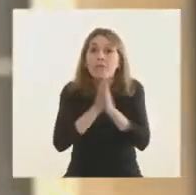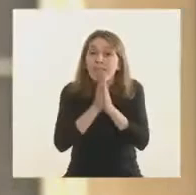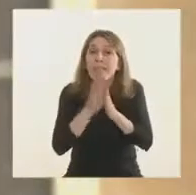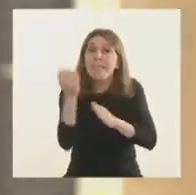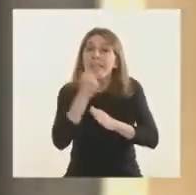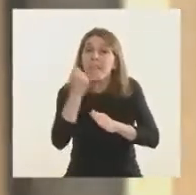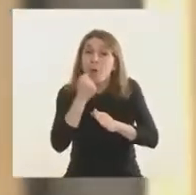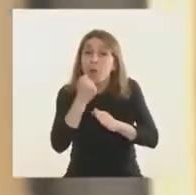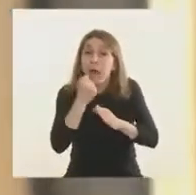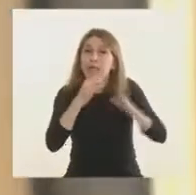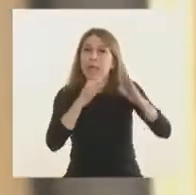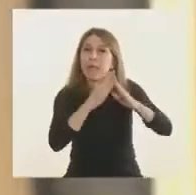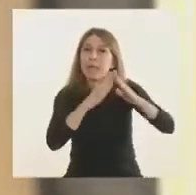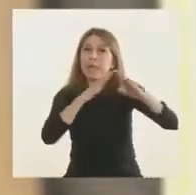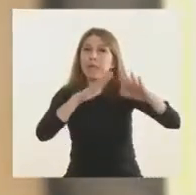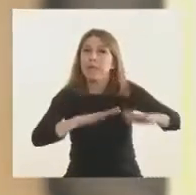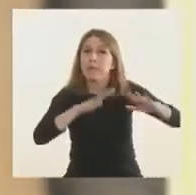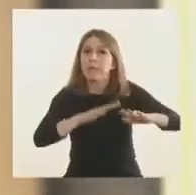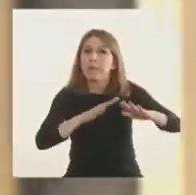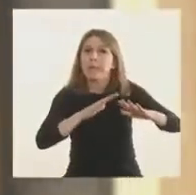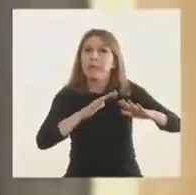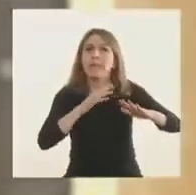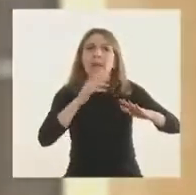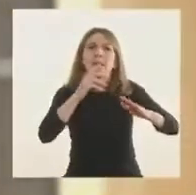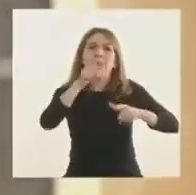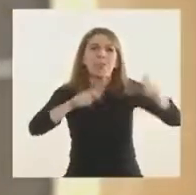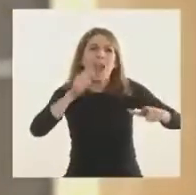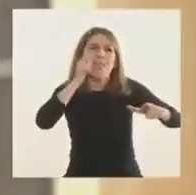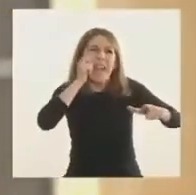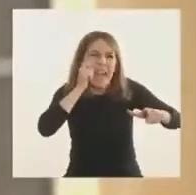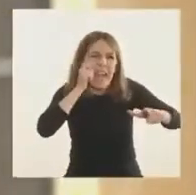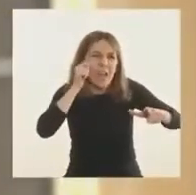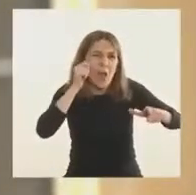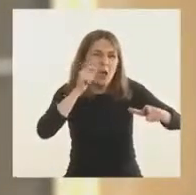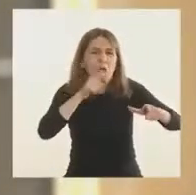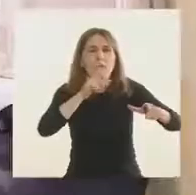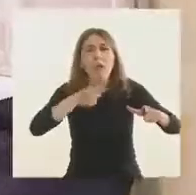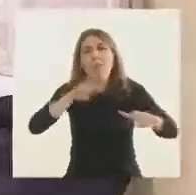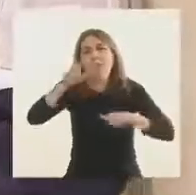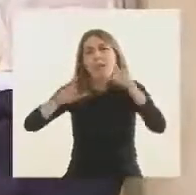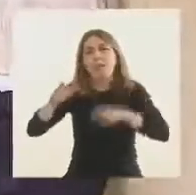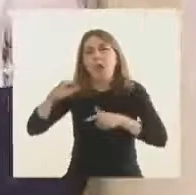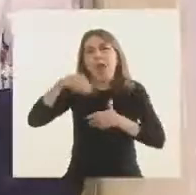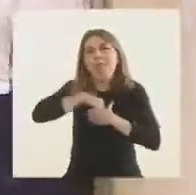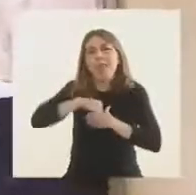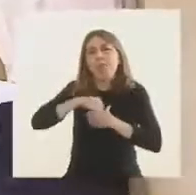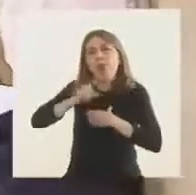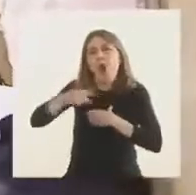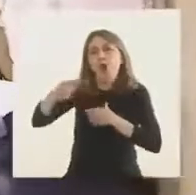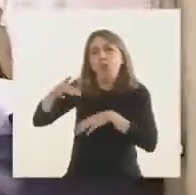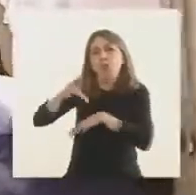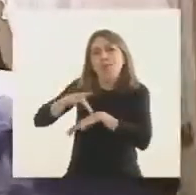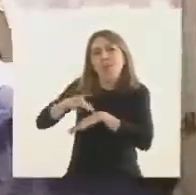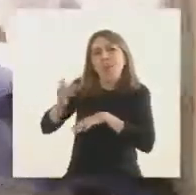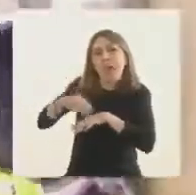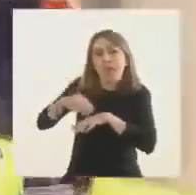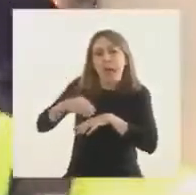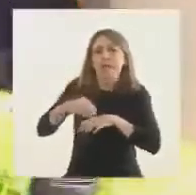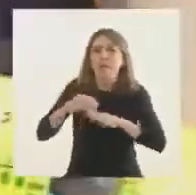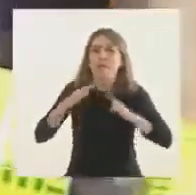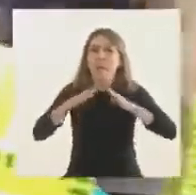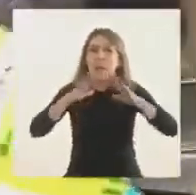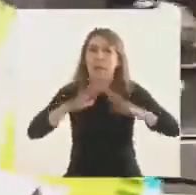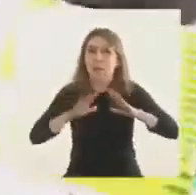sociedad, los de nuestros mayores adultos, de las personas que tienen enfermedades prevalentes, es definitivamente un mecanismo